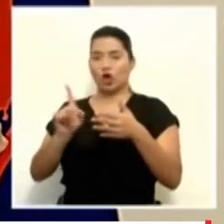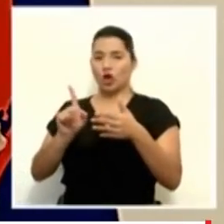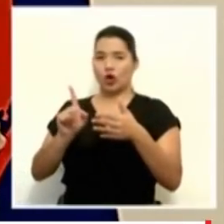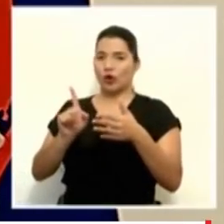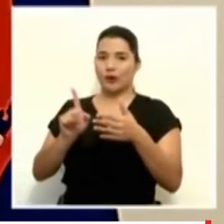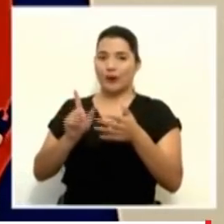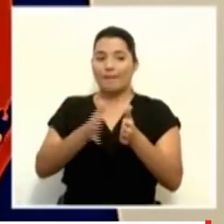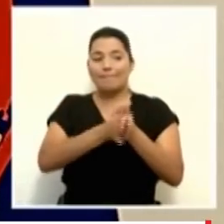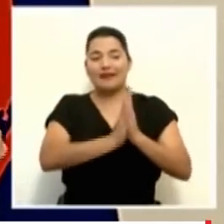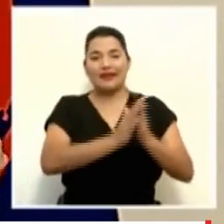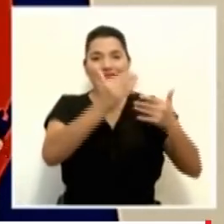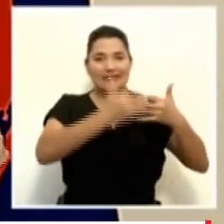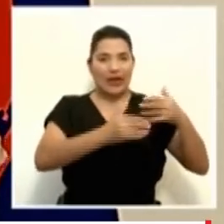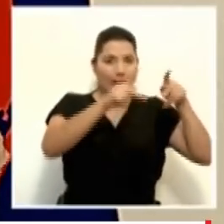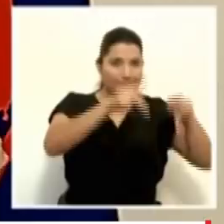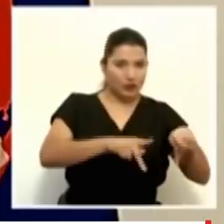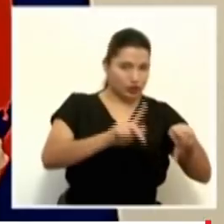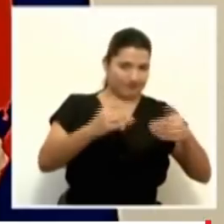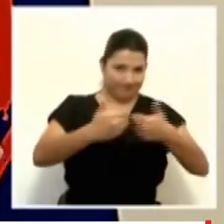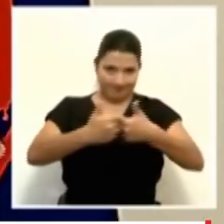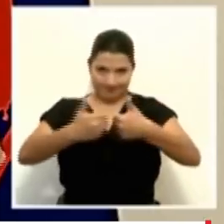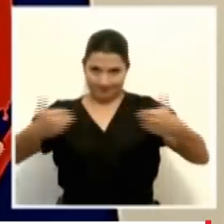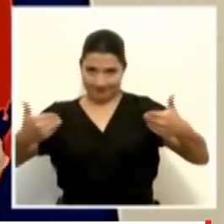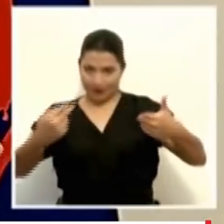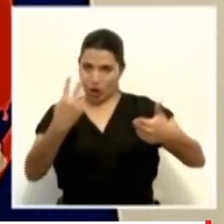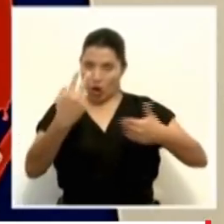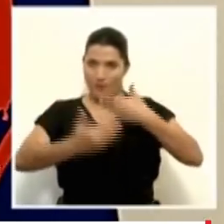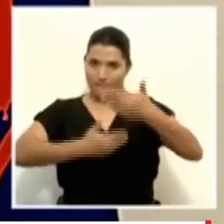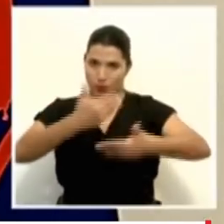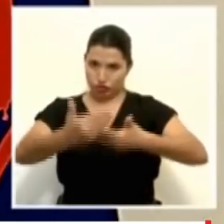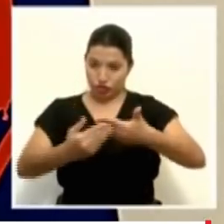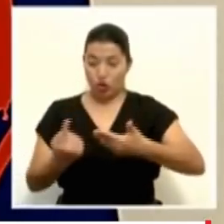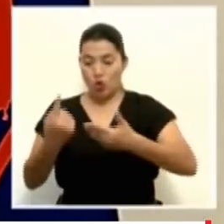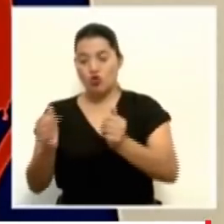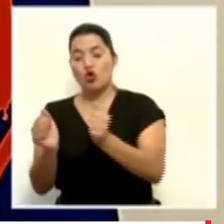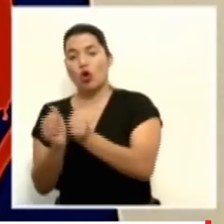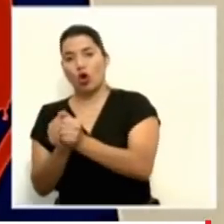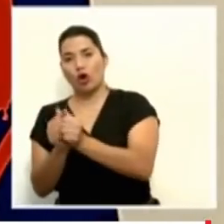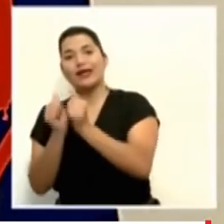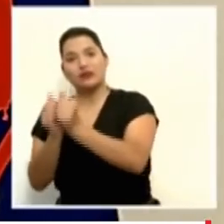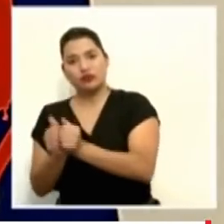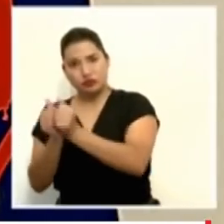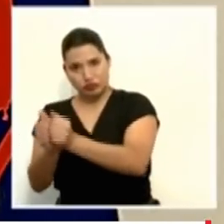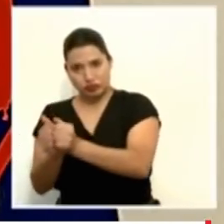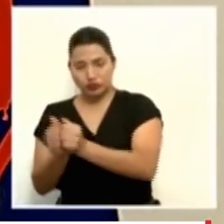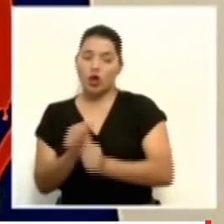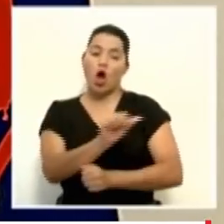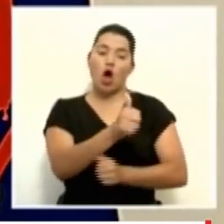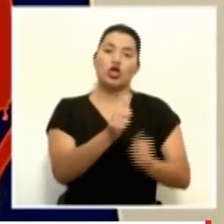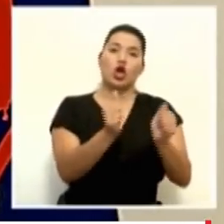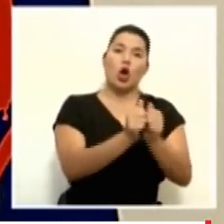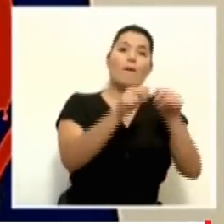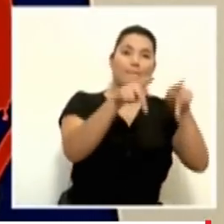implementando el plasma convalesciente, el tratamiento con plasma convalesciente en los hospitales